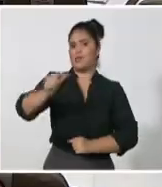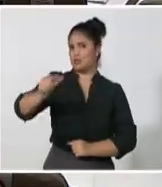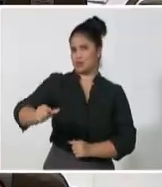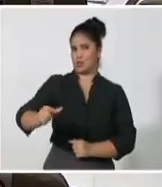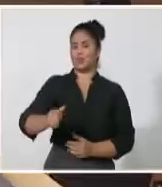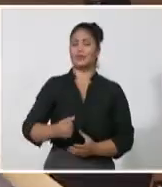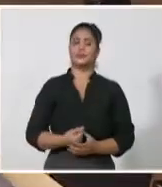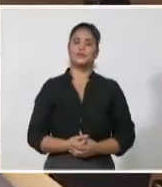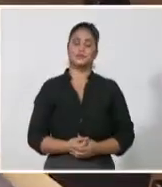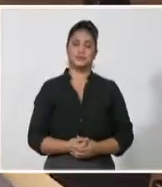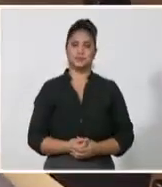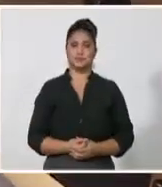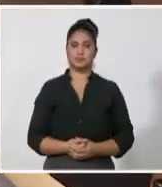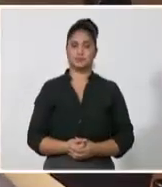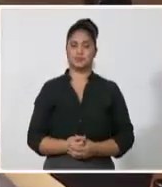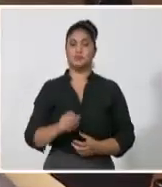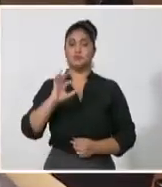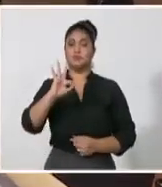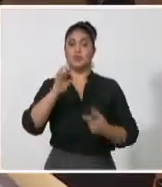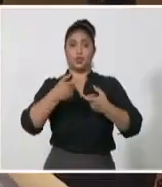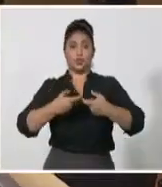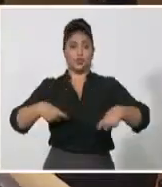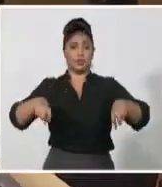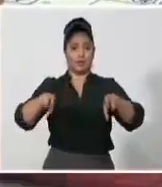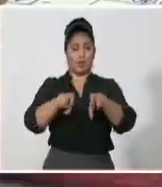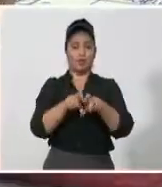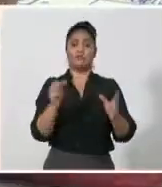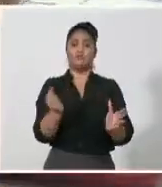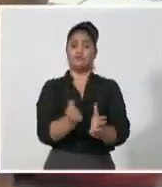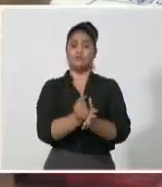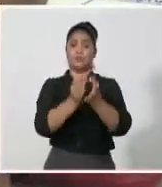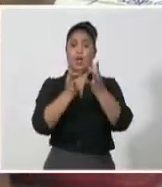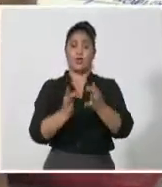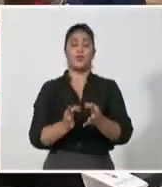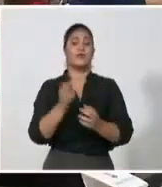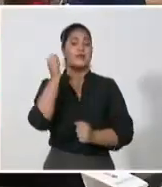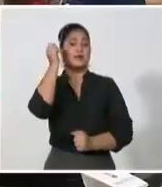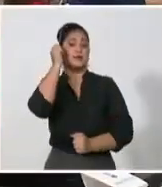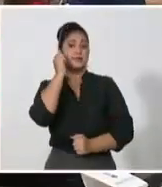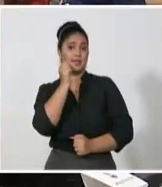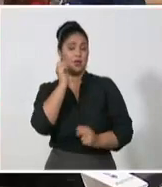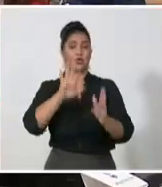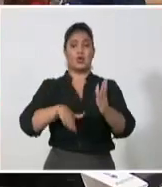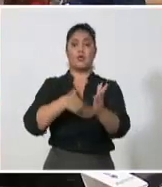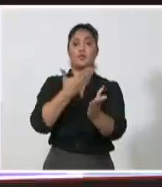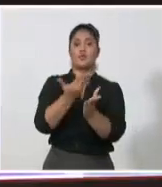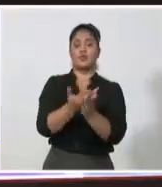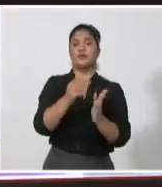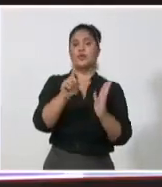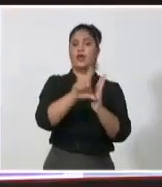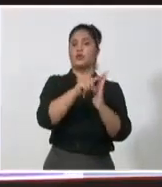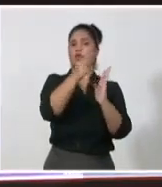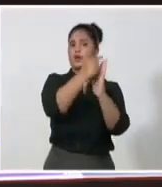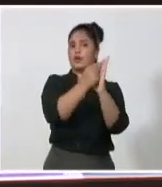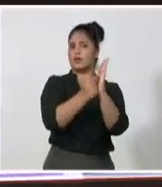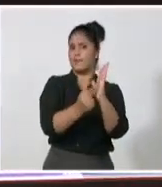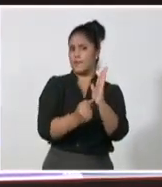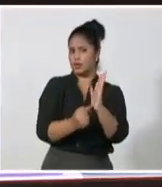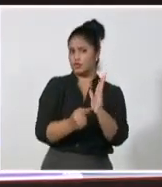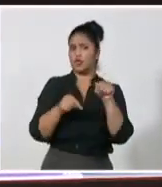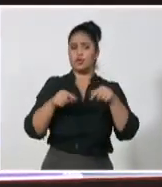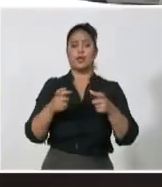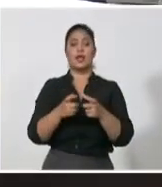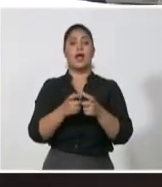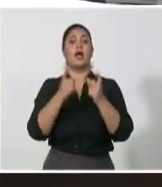Socioeconómicos del VIII Congreso aprobó este sábado la propuesta de resolución de actualización de los lineamientos de la política económica y